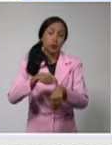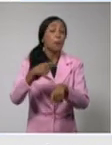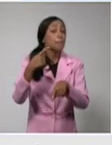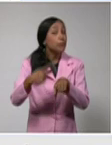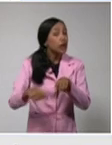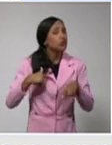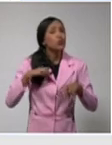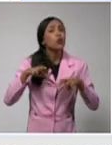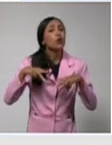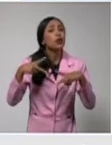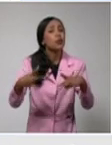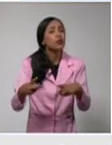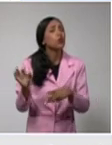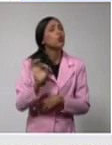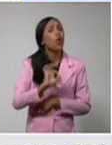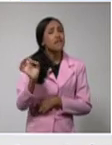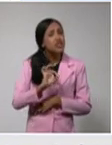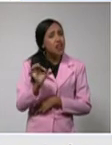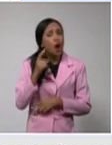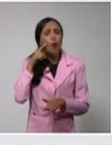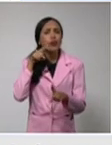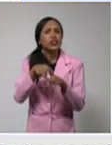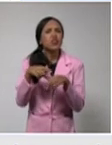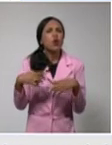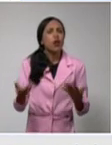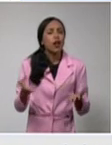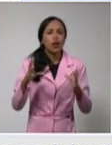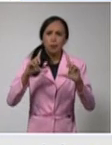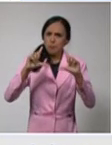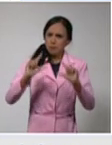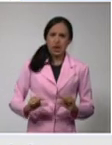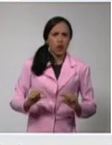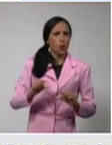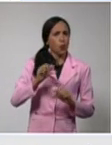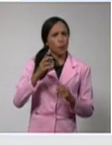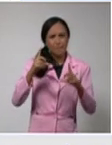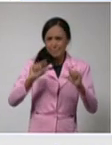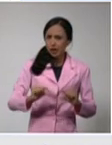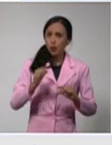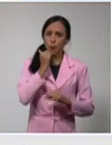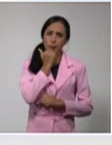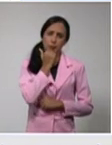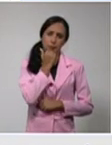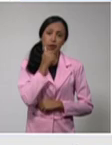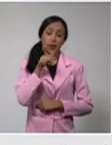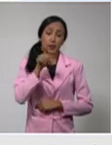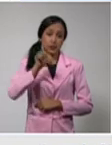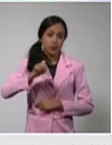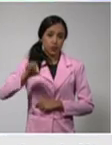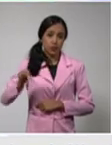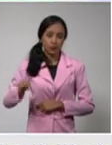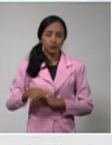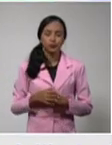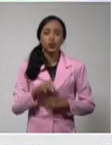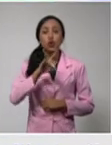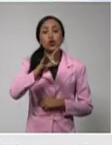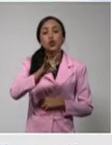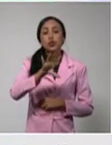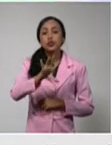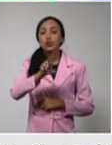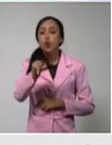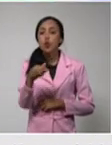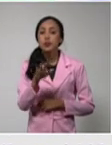para los propósitos de nuestro país. El 95,5% de todos los